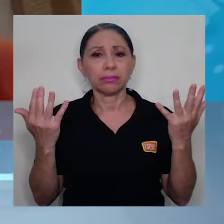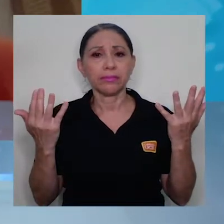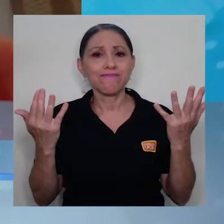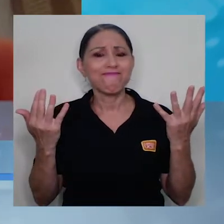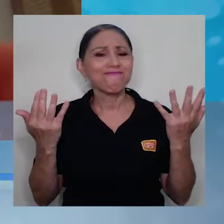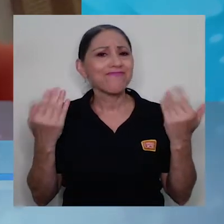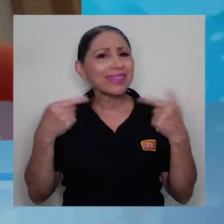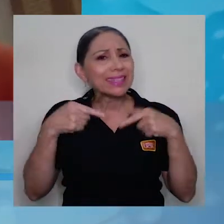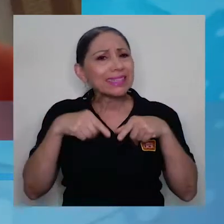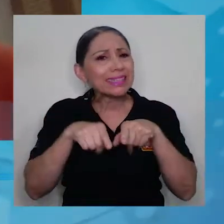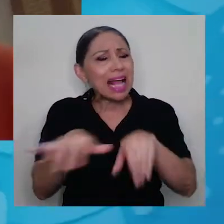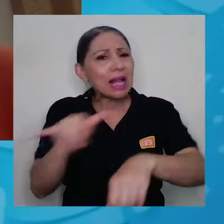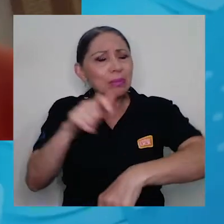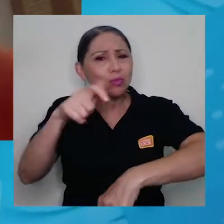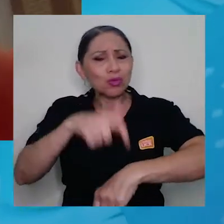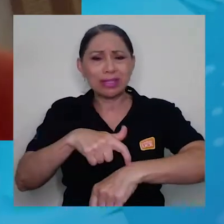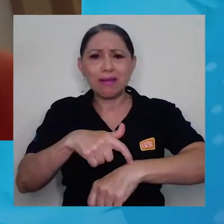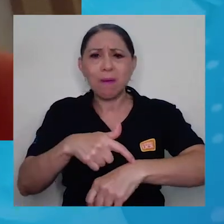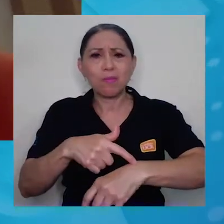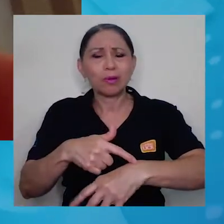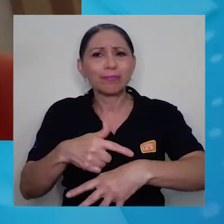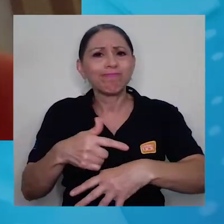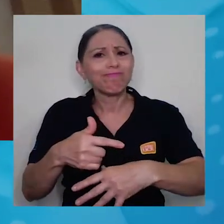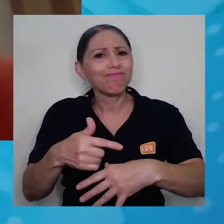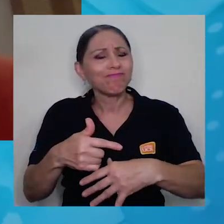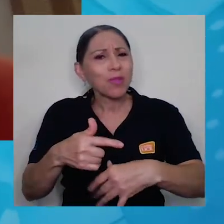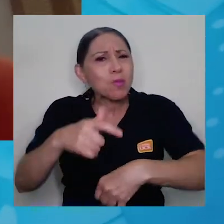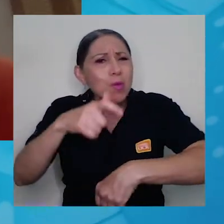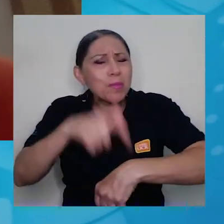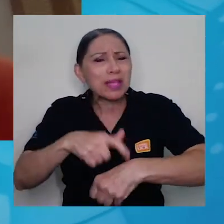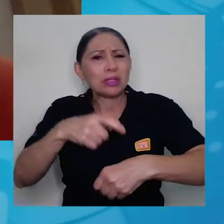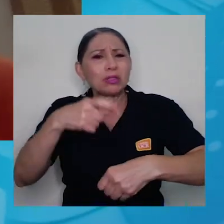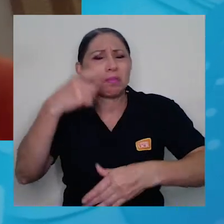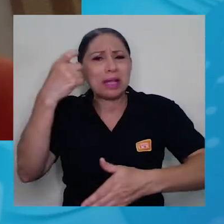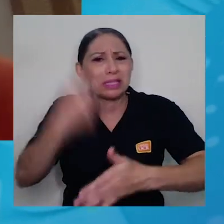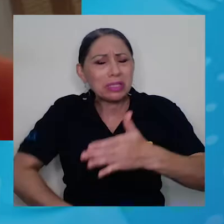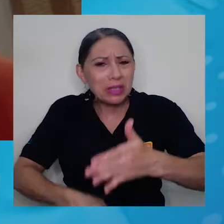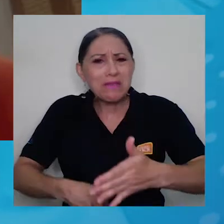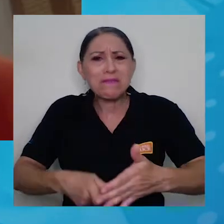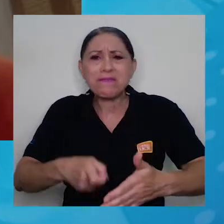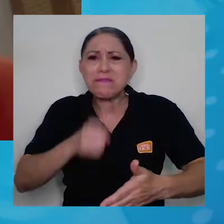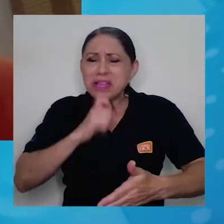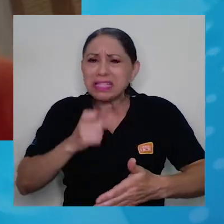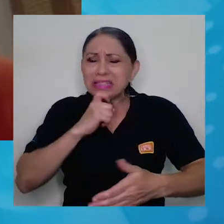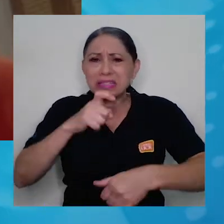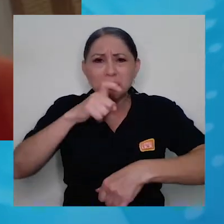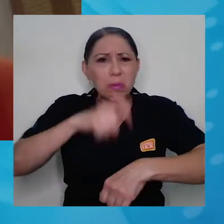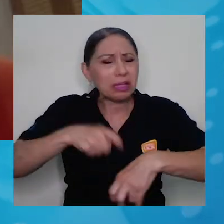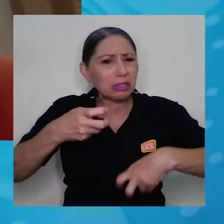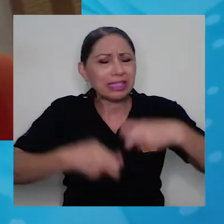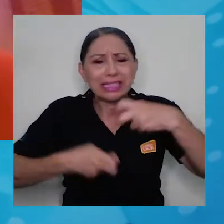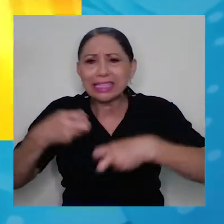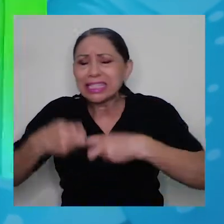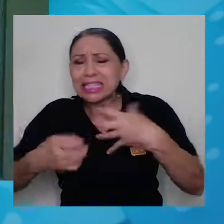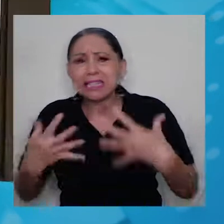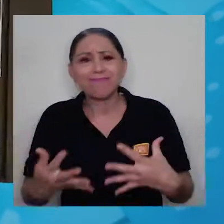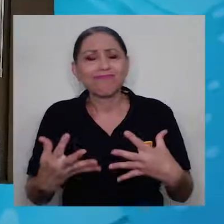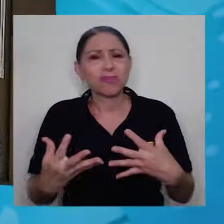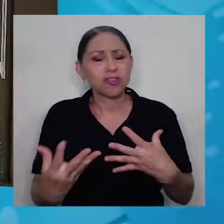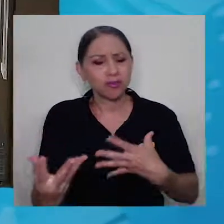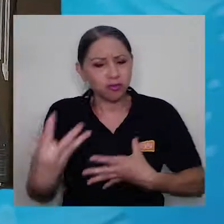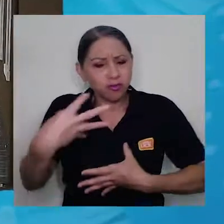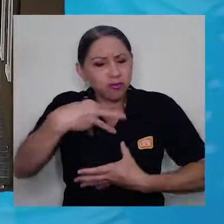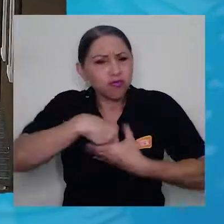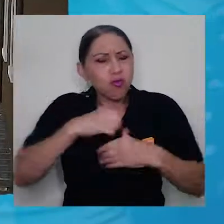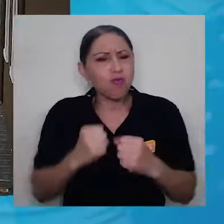Y al mismo tiempo, en los momentos más duros, en los momentos de muchas crisis, aparece